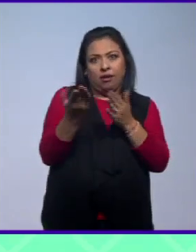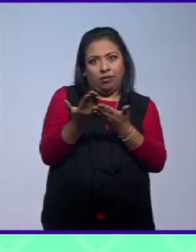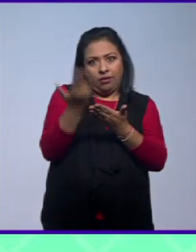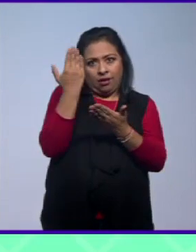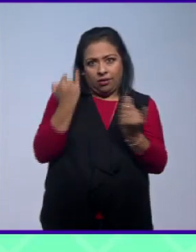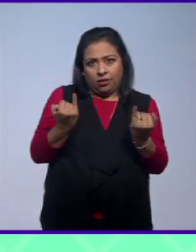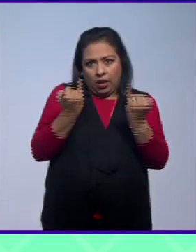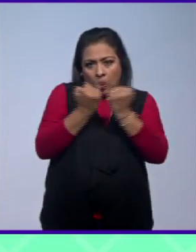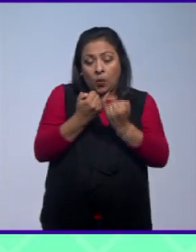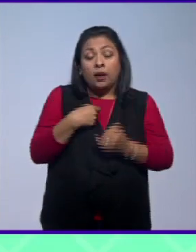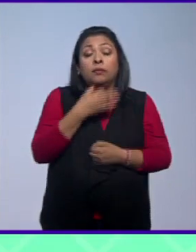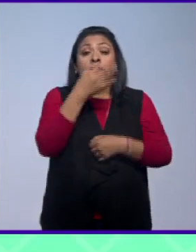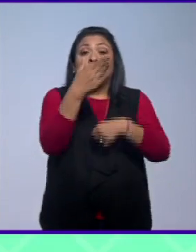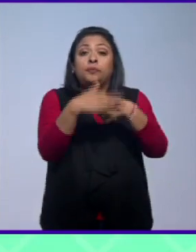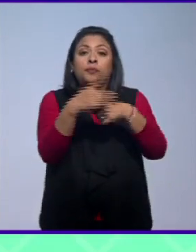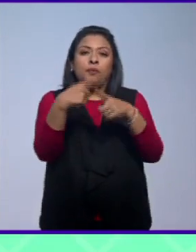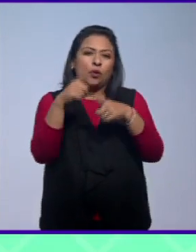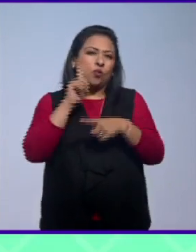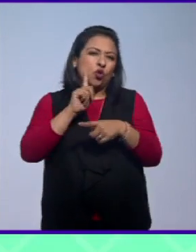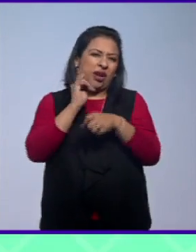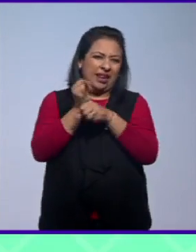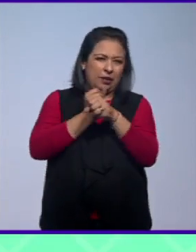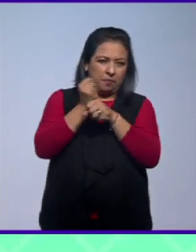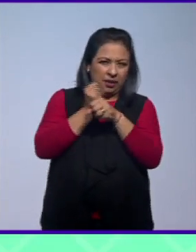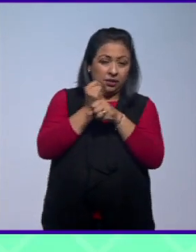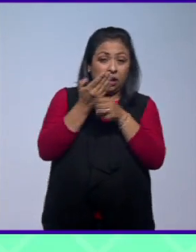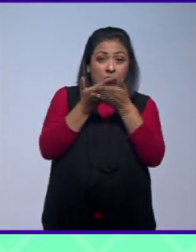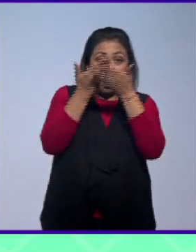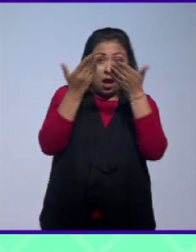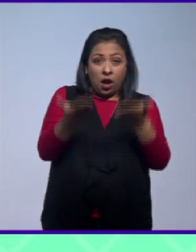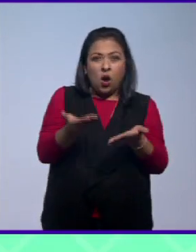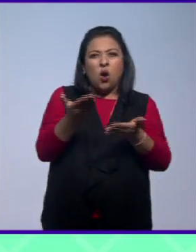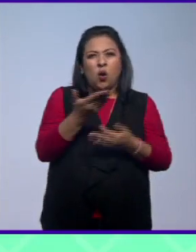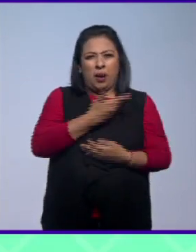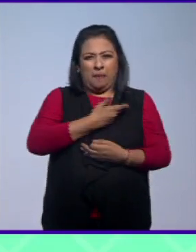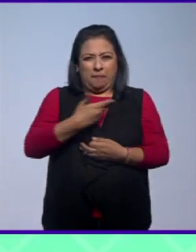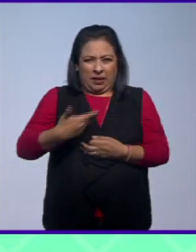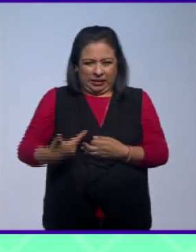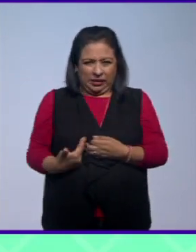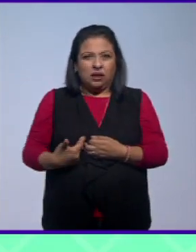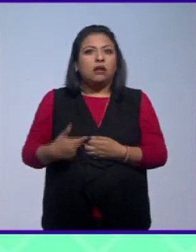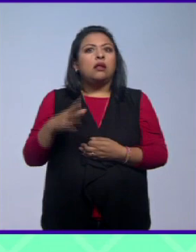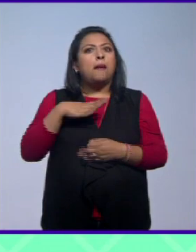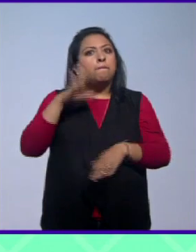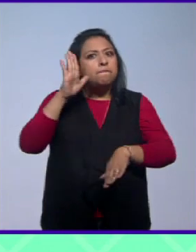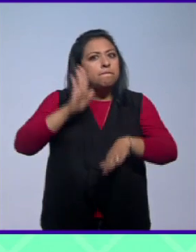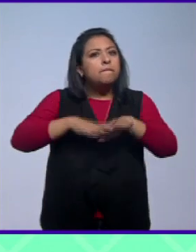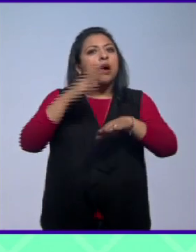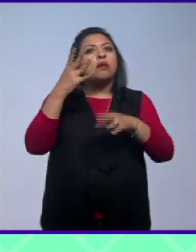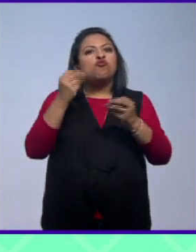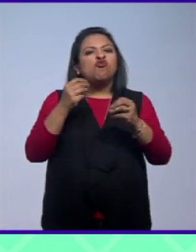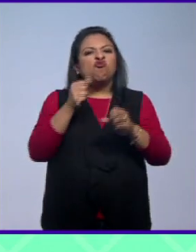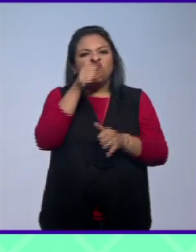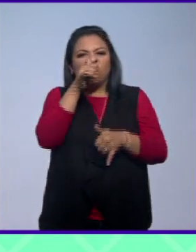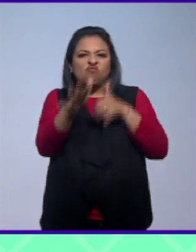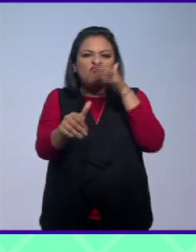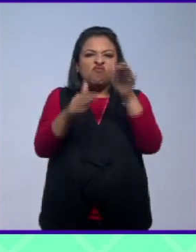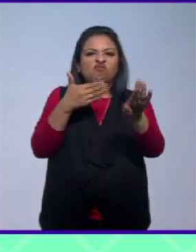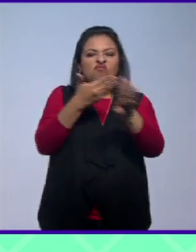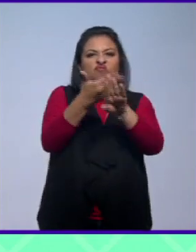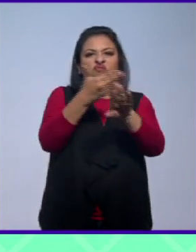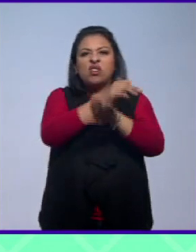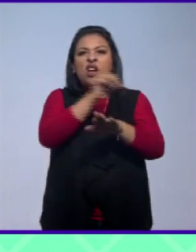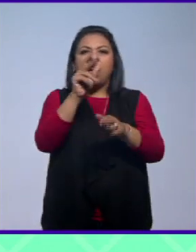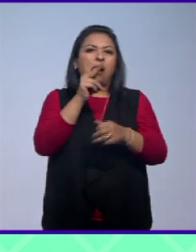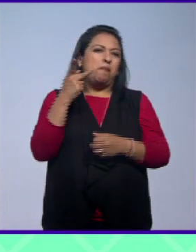sin embargo advierte la investigadora con la actual administración se incrementó el nivel de agresividad en esta